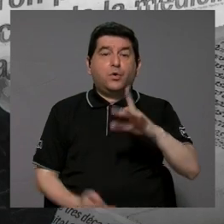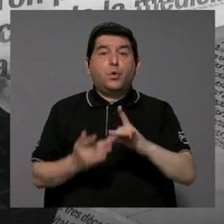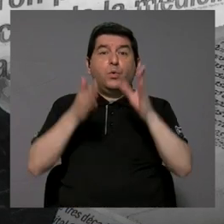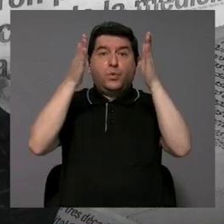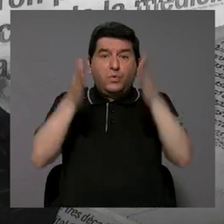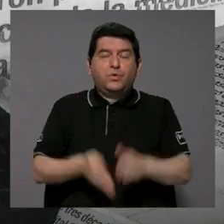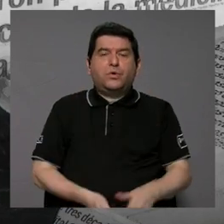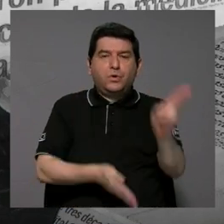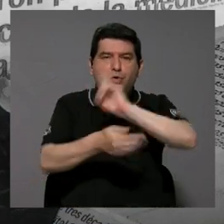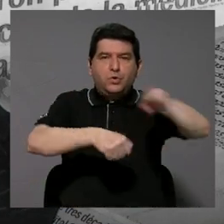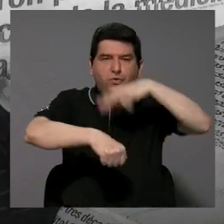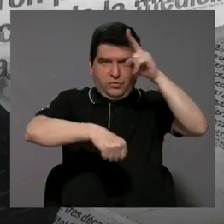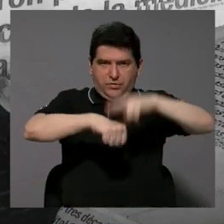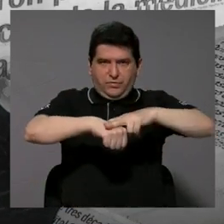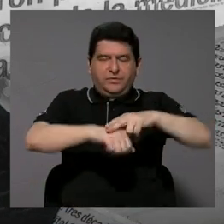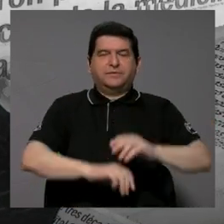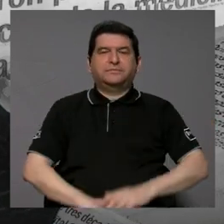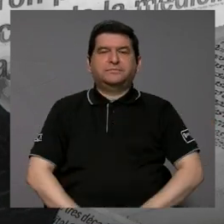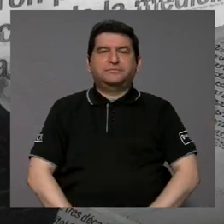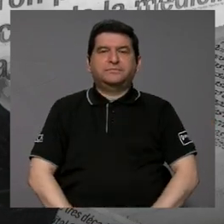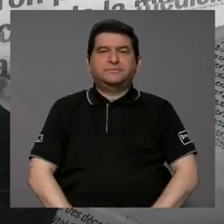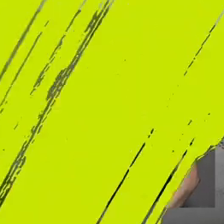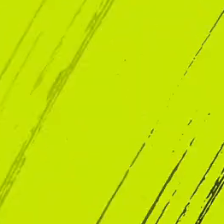un experto de la Universidad Nacional.